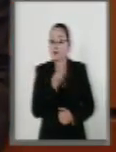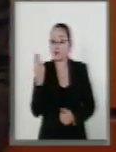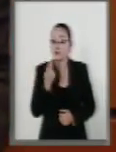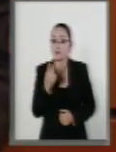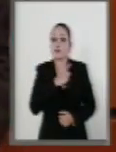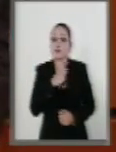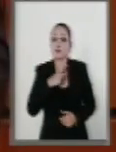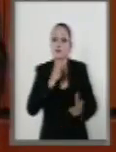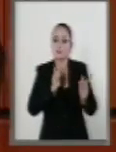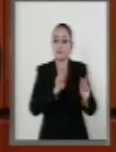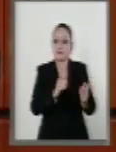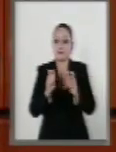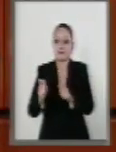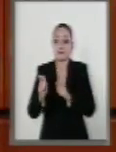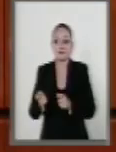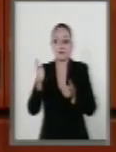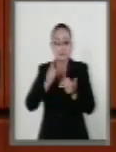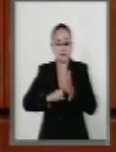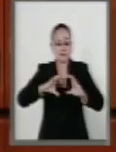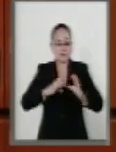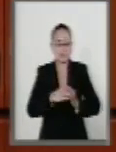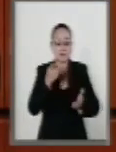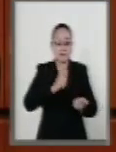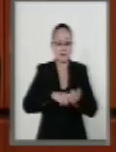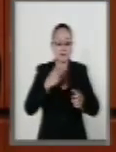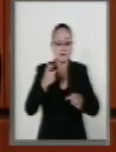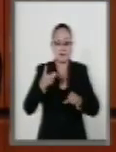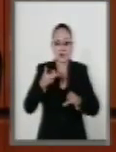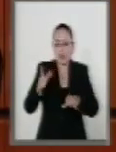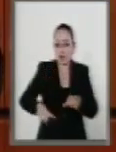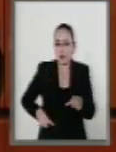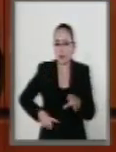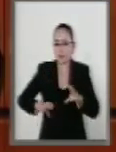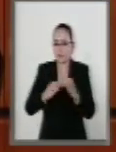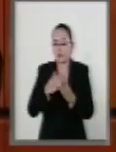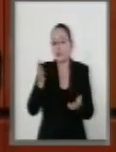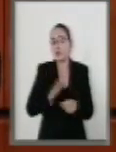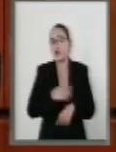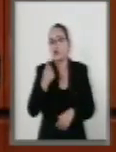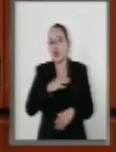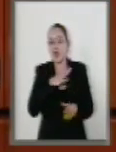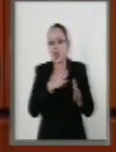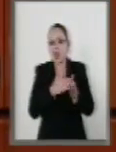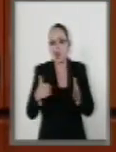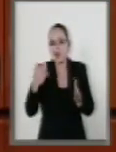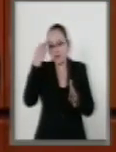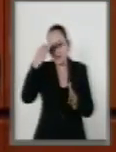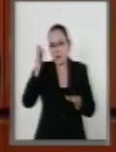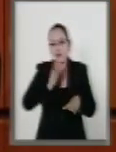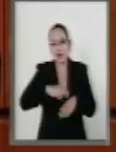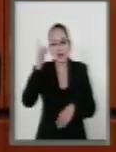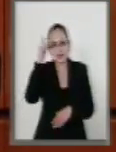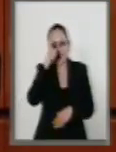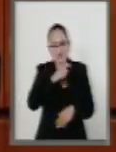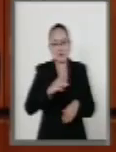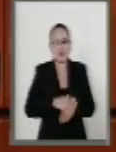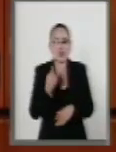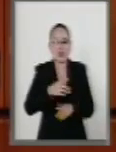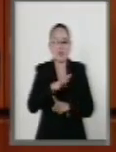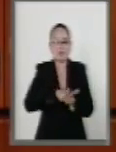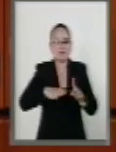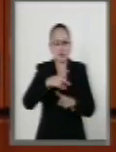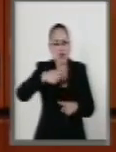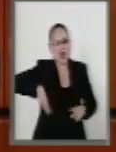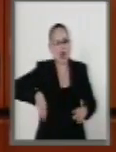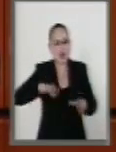vacantes en estos organismos del Estado que se encuentran en uno de los periodos más críticos derivados de las circunstancias que